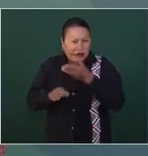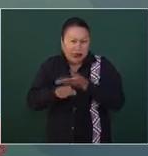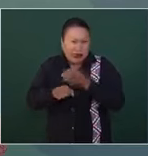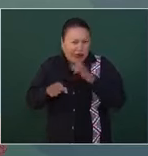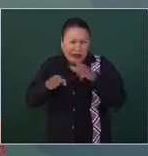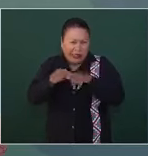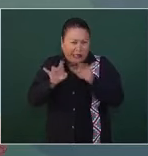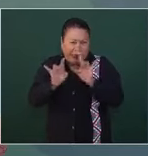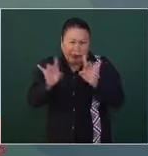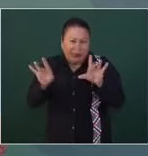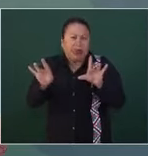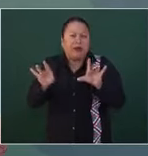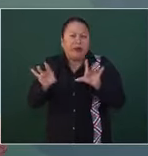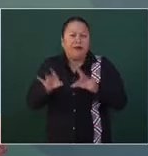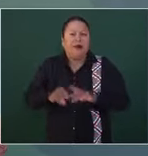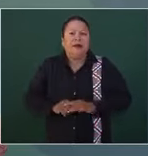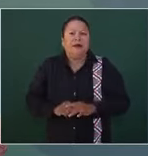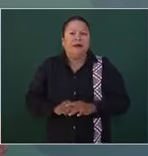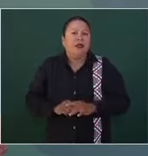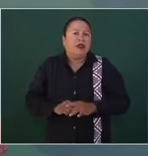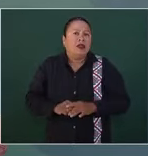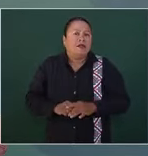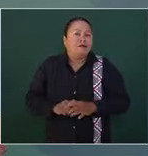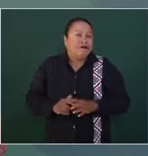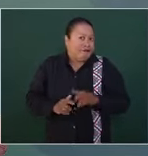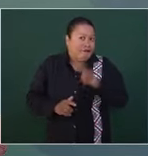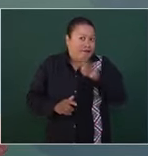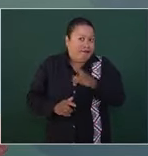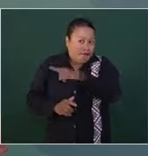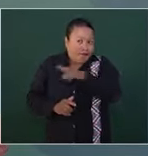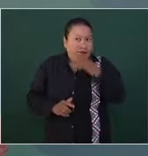por razones obvias,